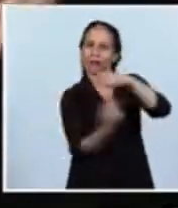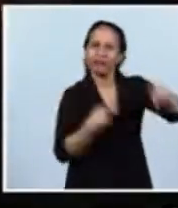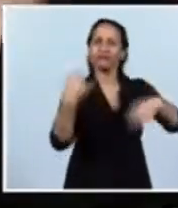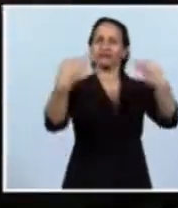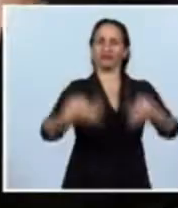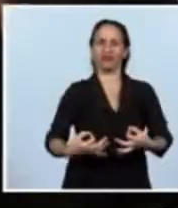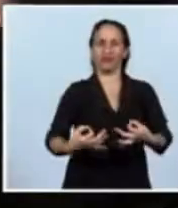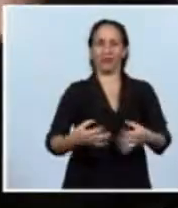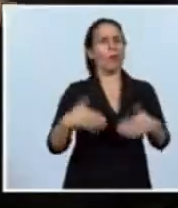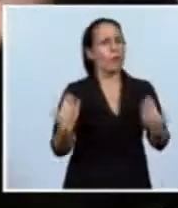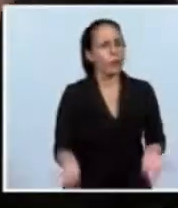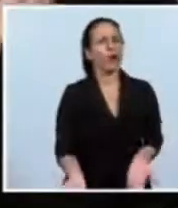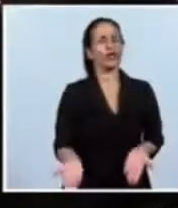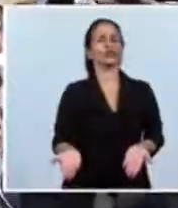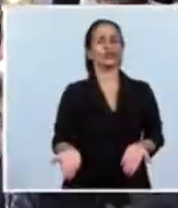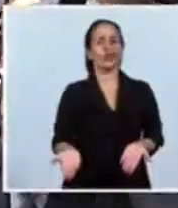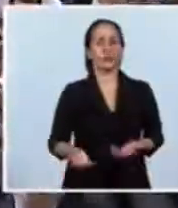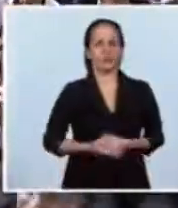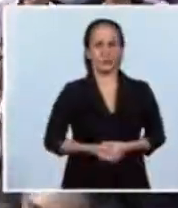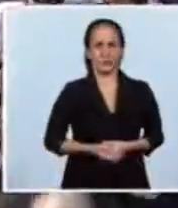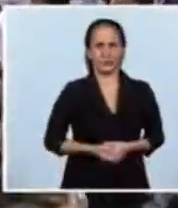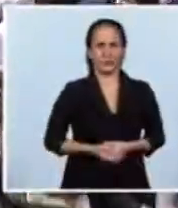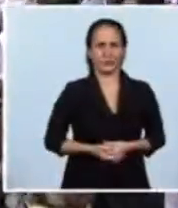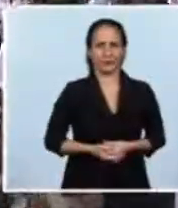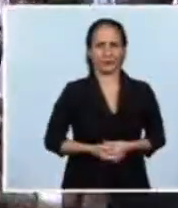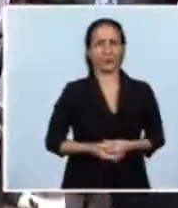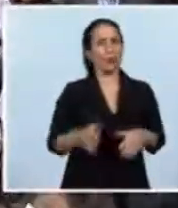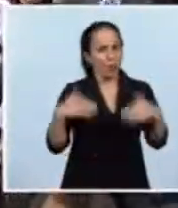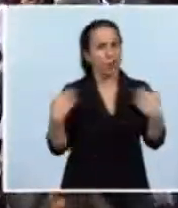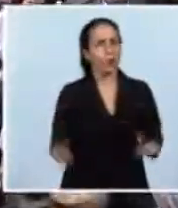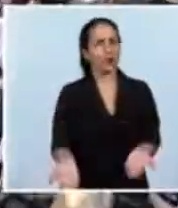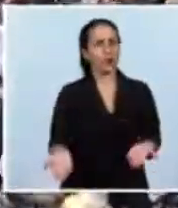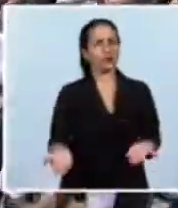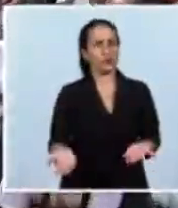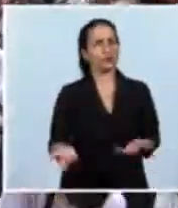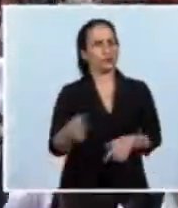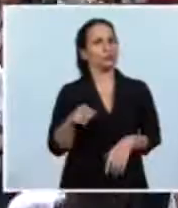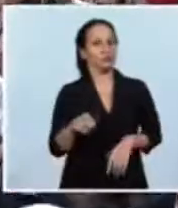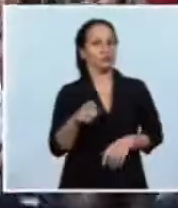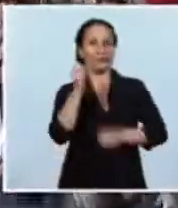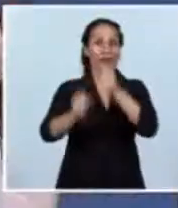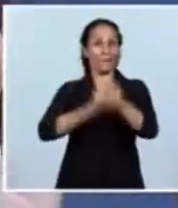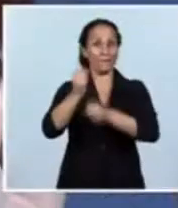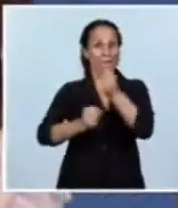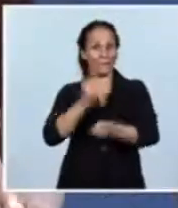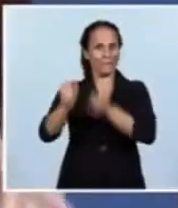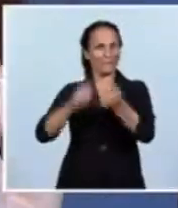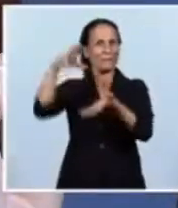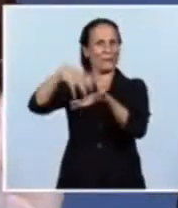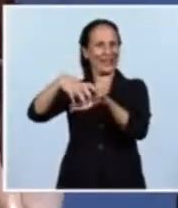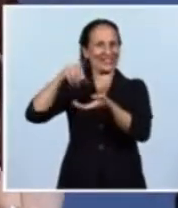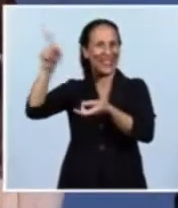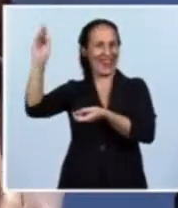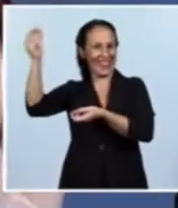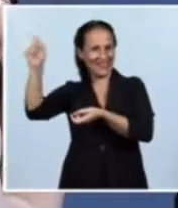Por eso esta empresa multinacional